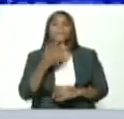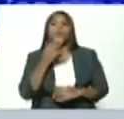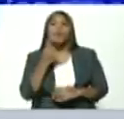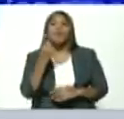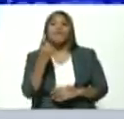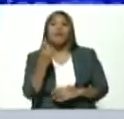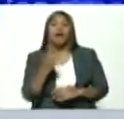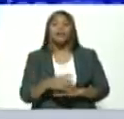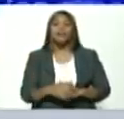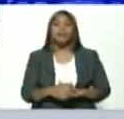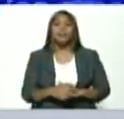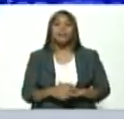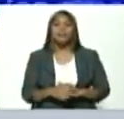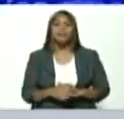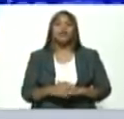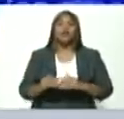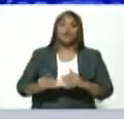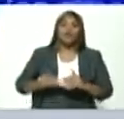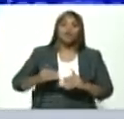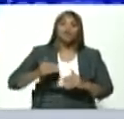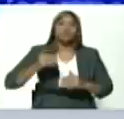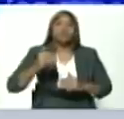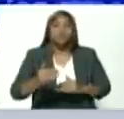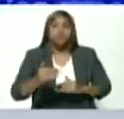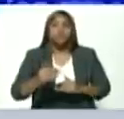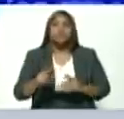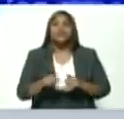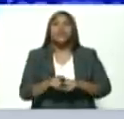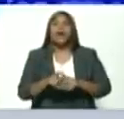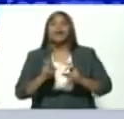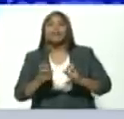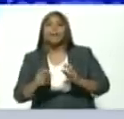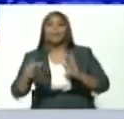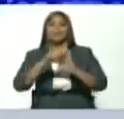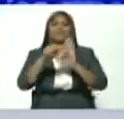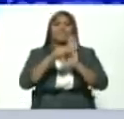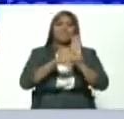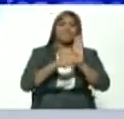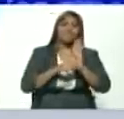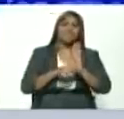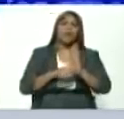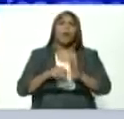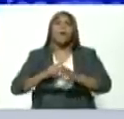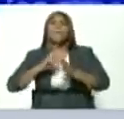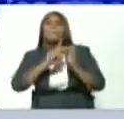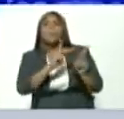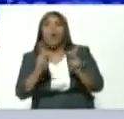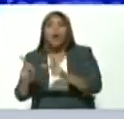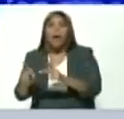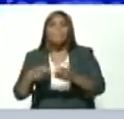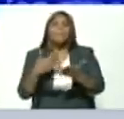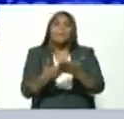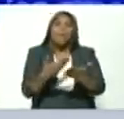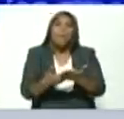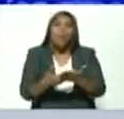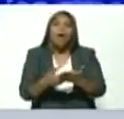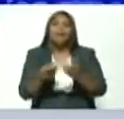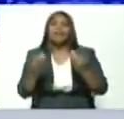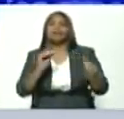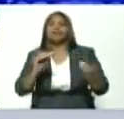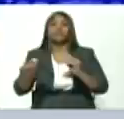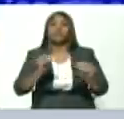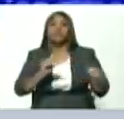entonces es avanzar en lo cualitativo con los programas las propuestas que se debatan allí para seguir